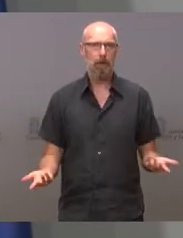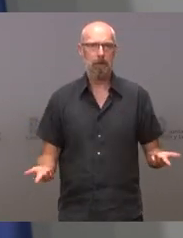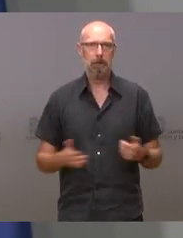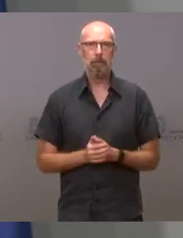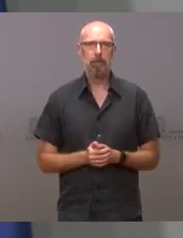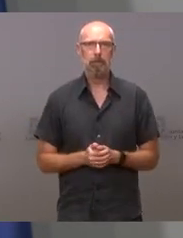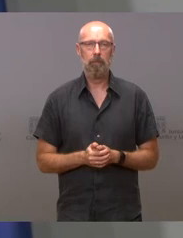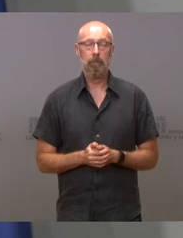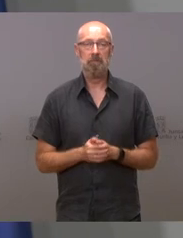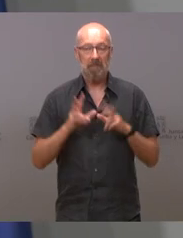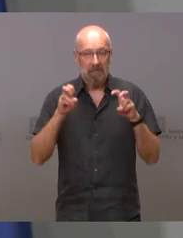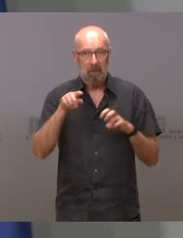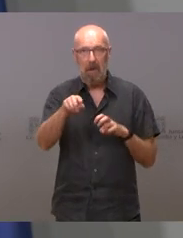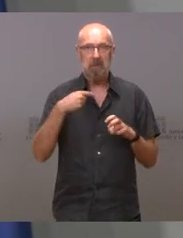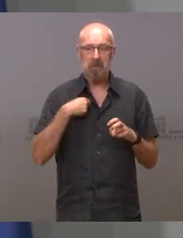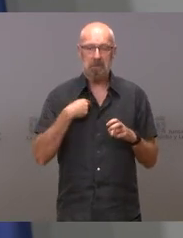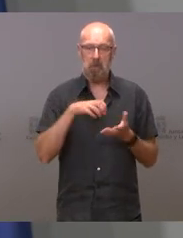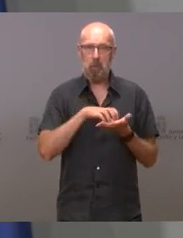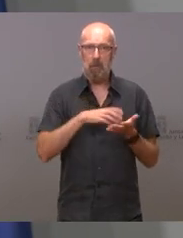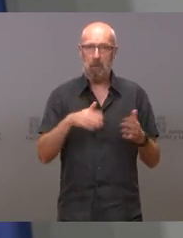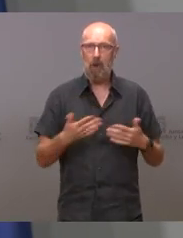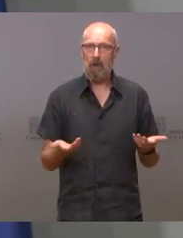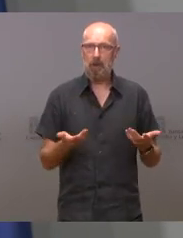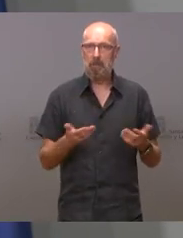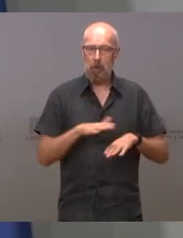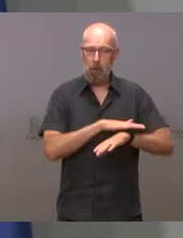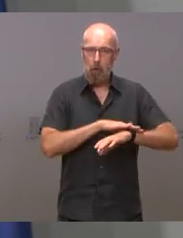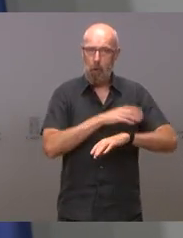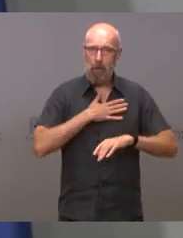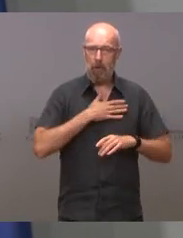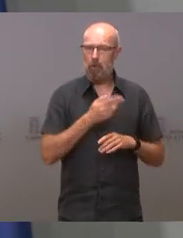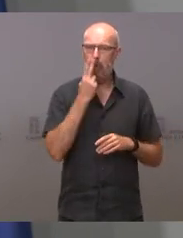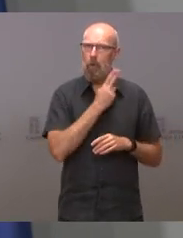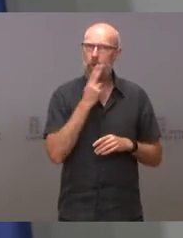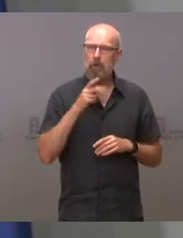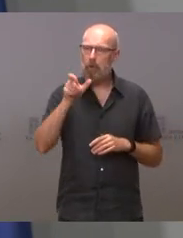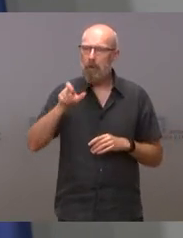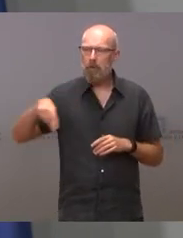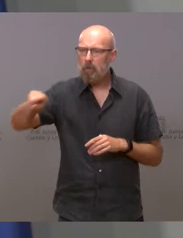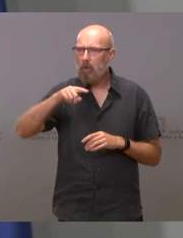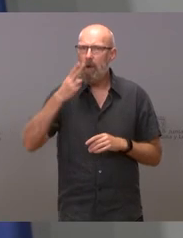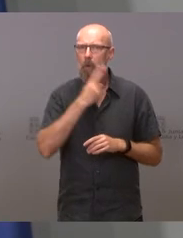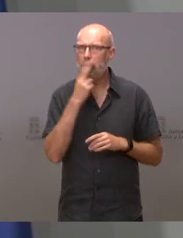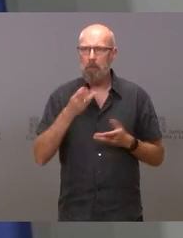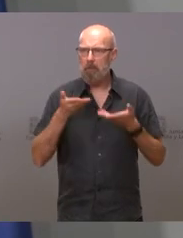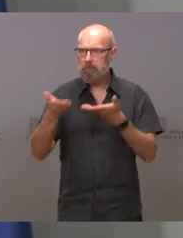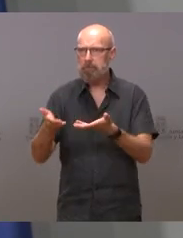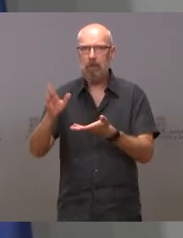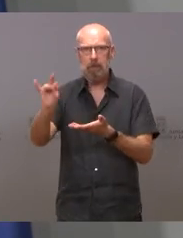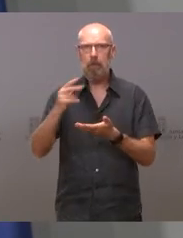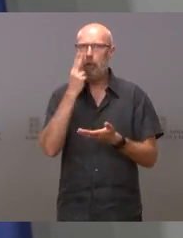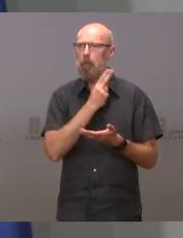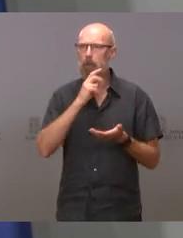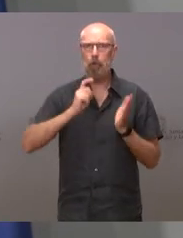En ese respecto no tenemos ninguna duda en este gobierno y nuestro compromiso con eso es un compromiso absoluto. Absoluto.